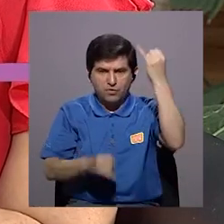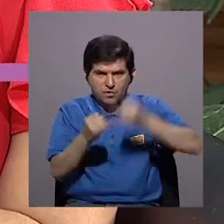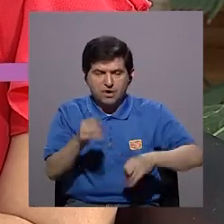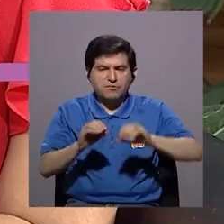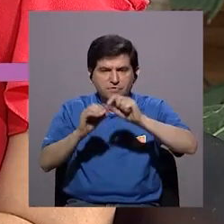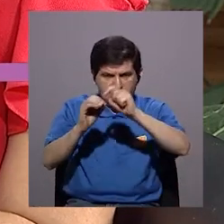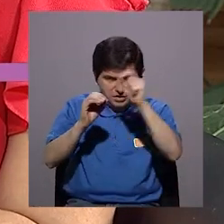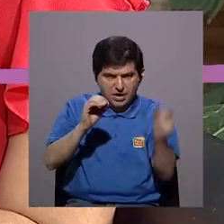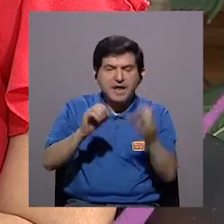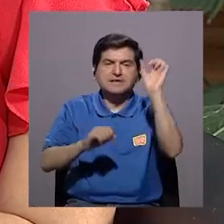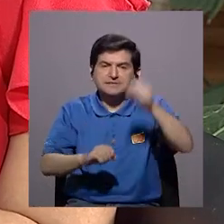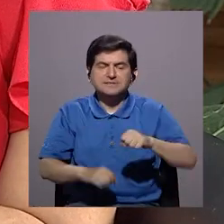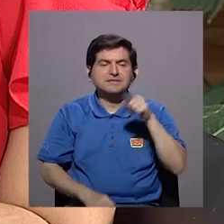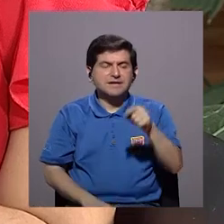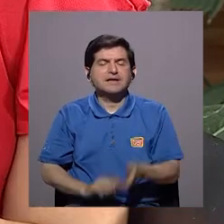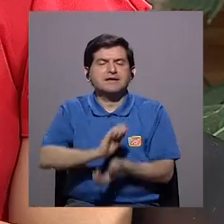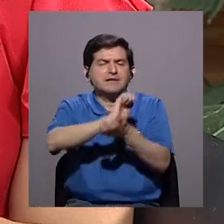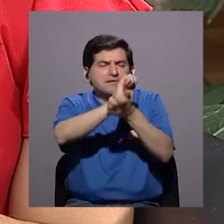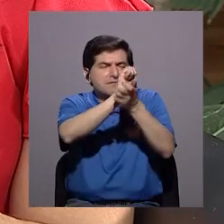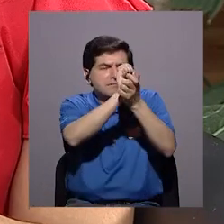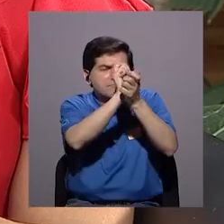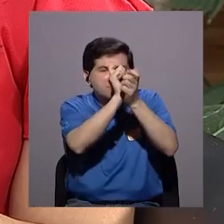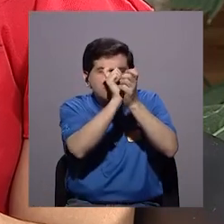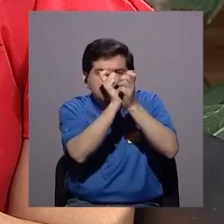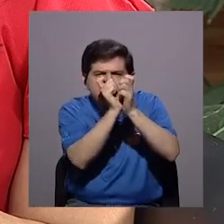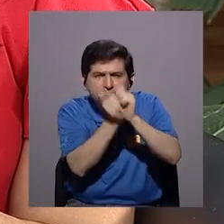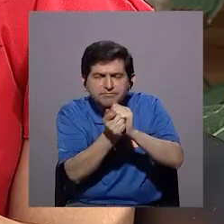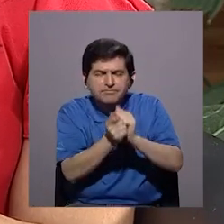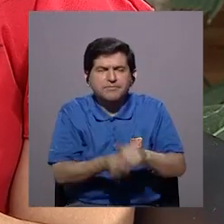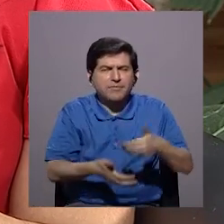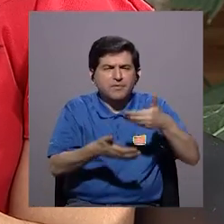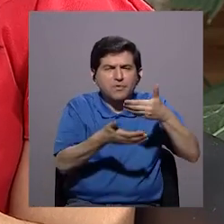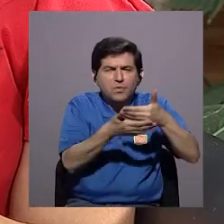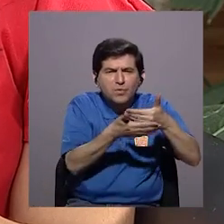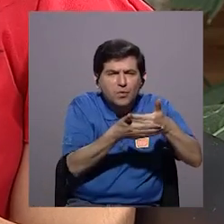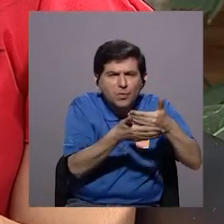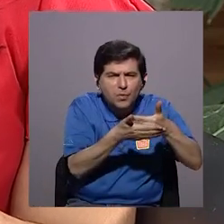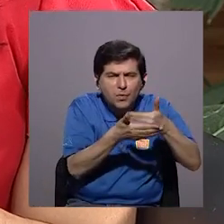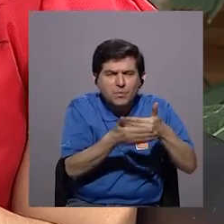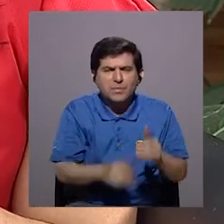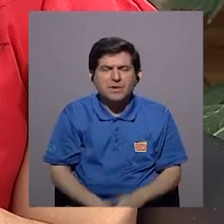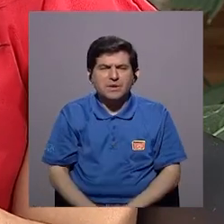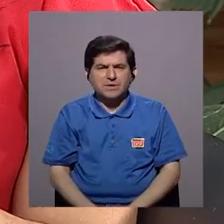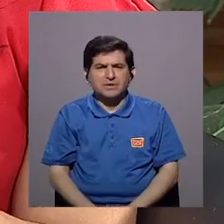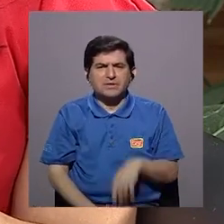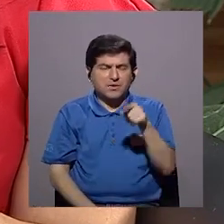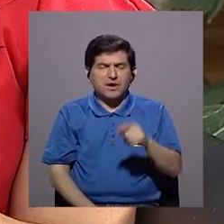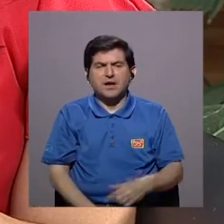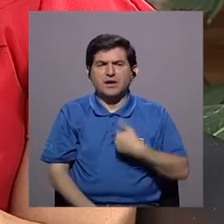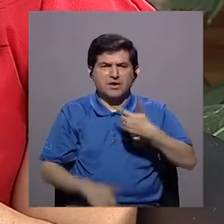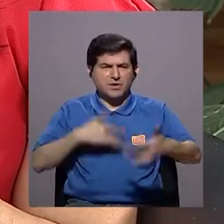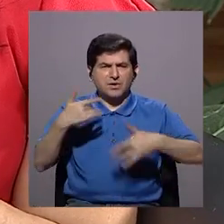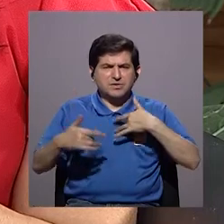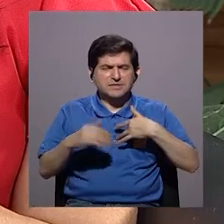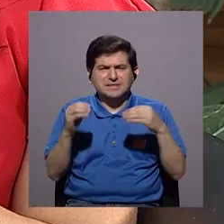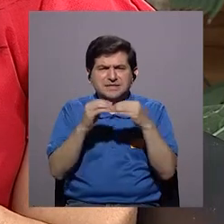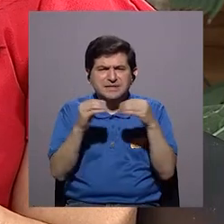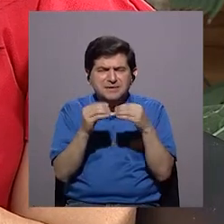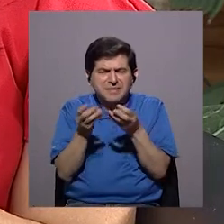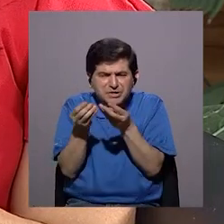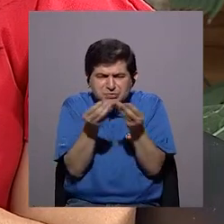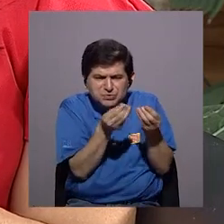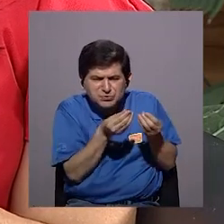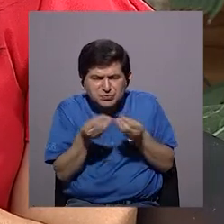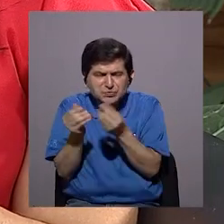va a terminar en una ovulación, el moco va cambiando de humedad, se hace más húmedo, uno se siente más